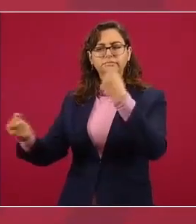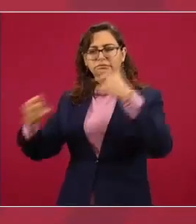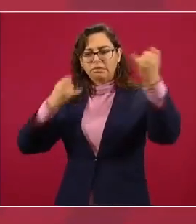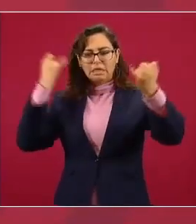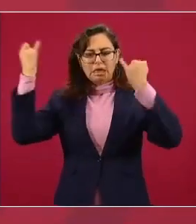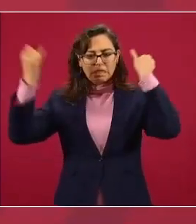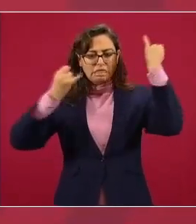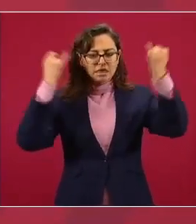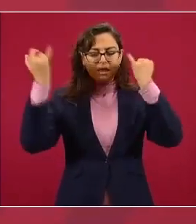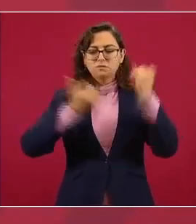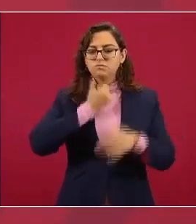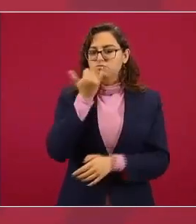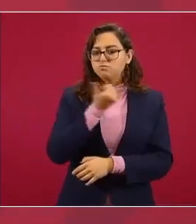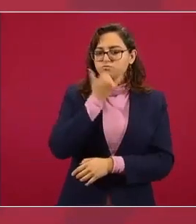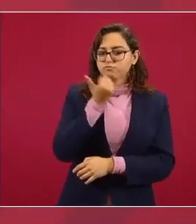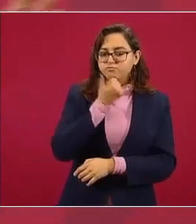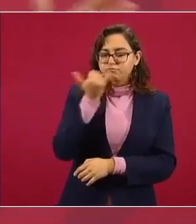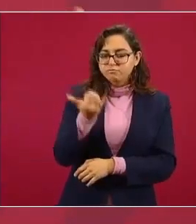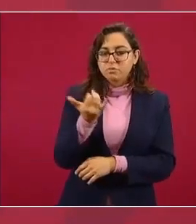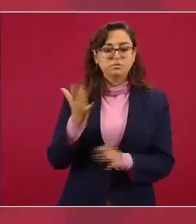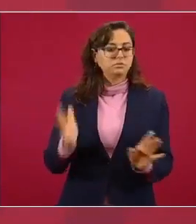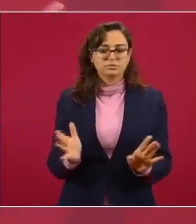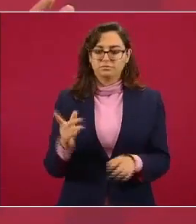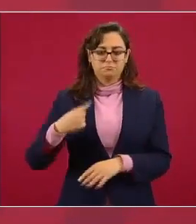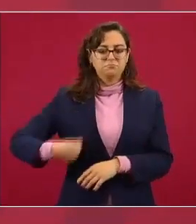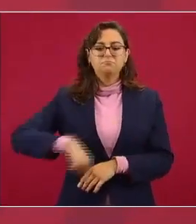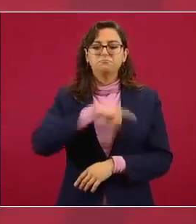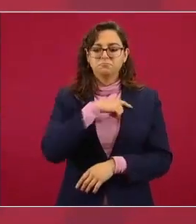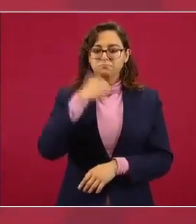informar bien